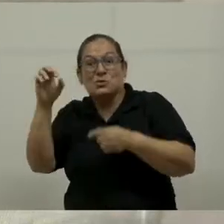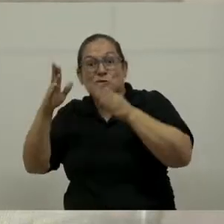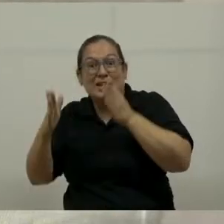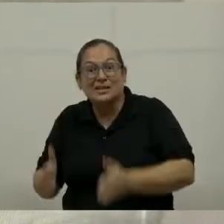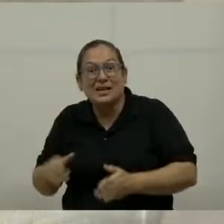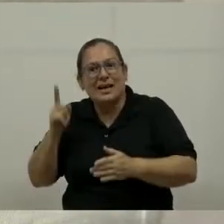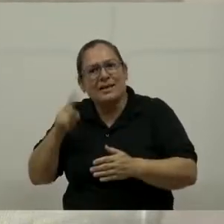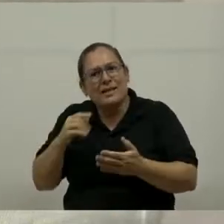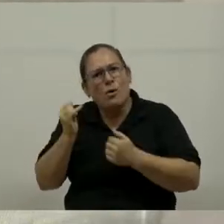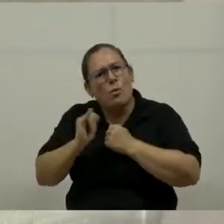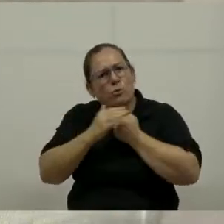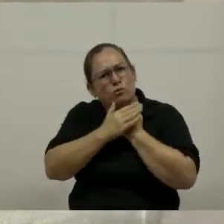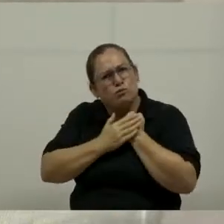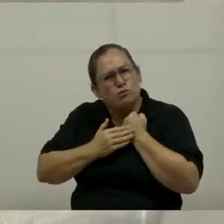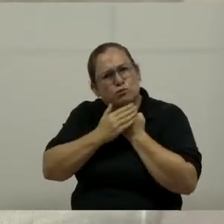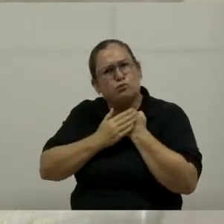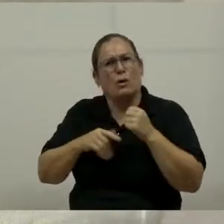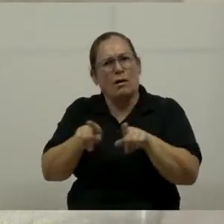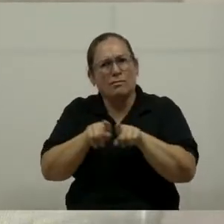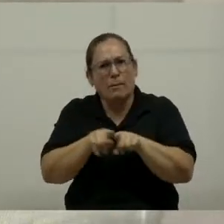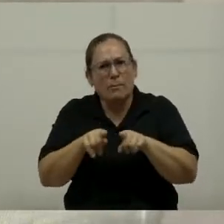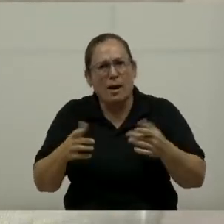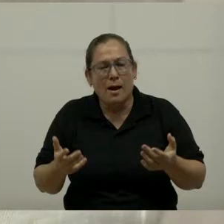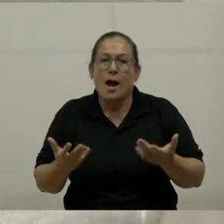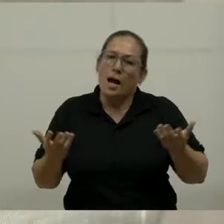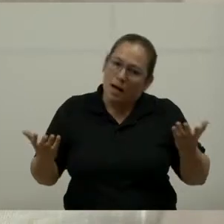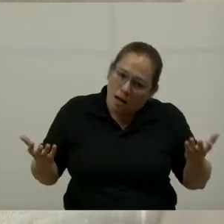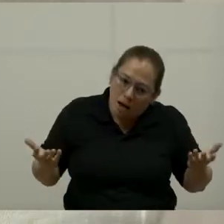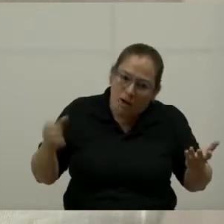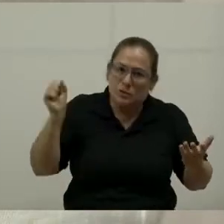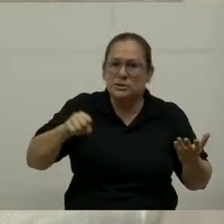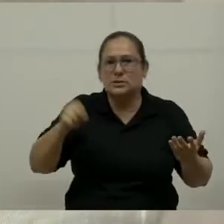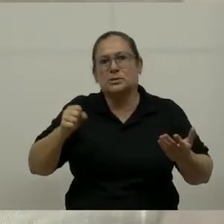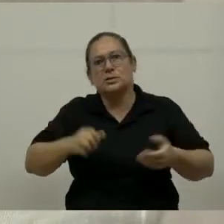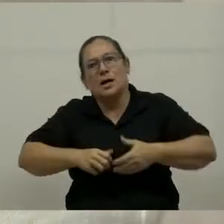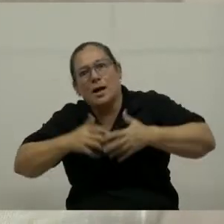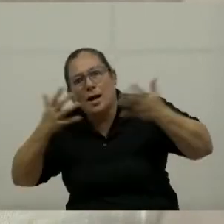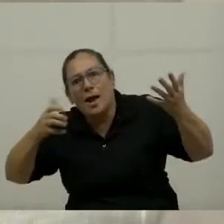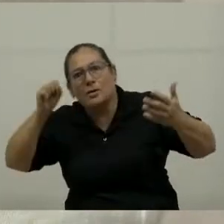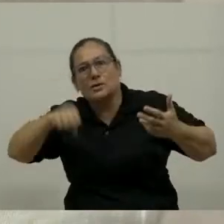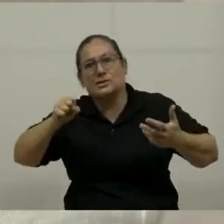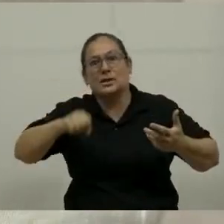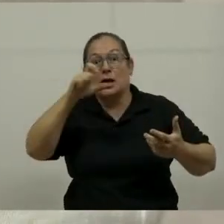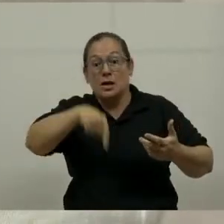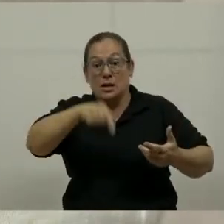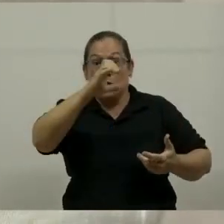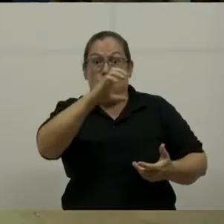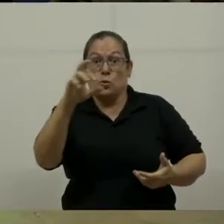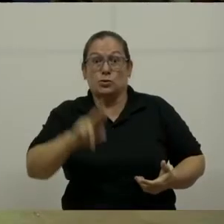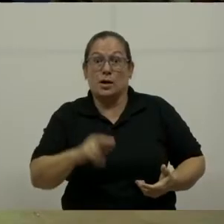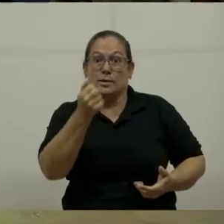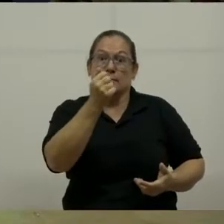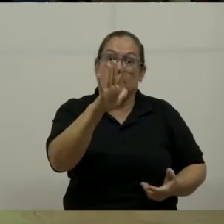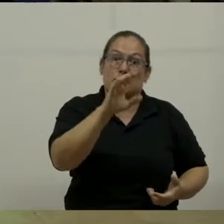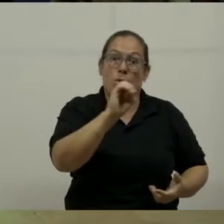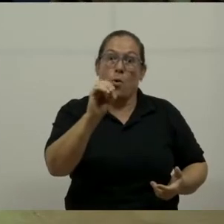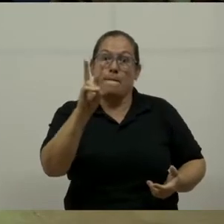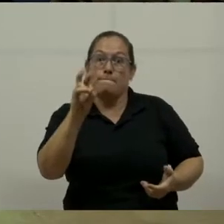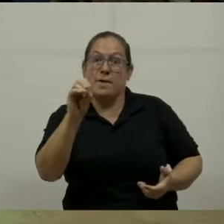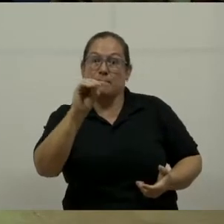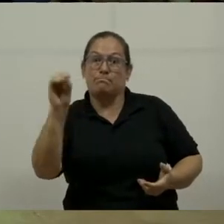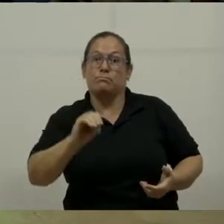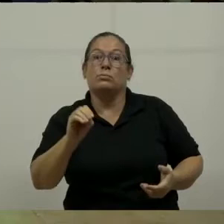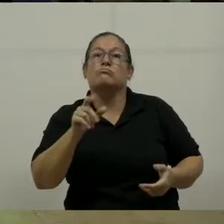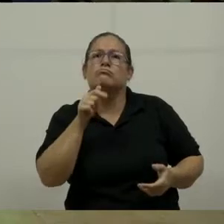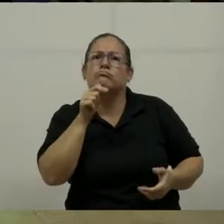cosas que la pandemia nos ha enseñado. En Costa Rica tenemos alrededor del 15 o 20 por ciento de lo que genera turismo